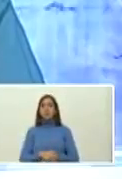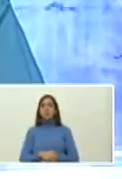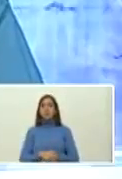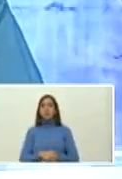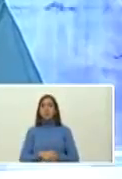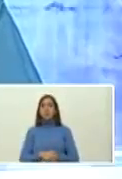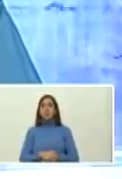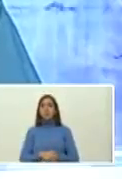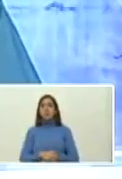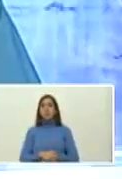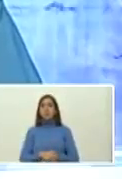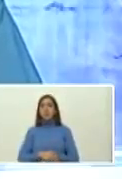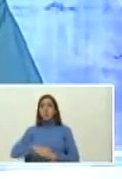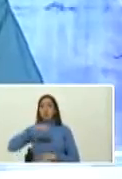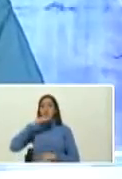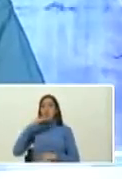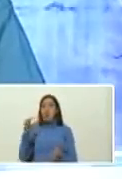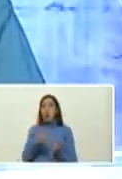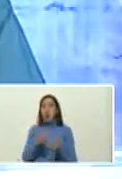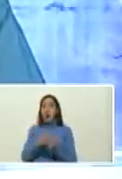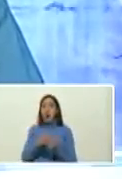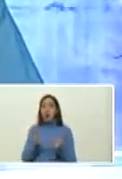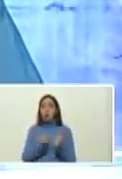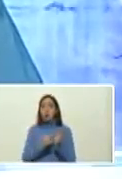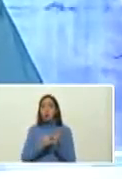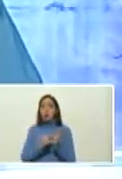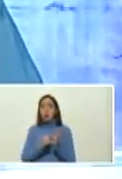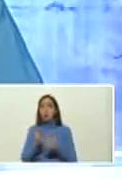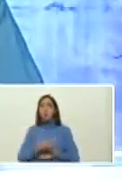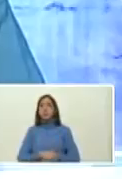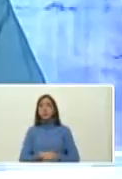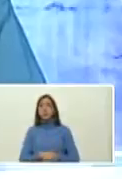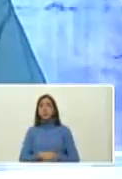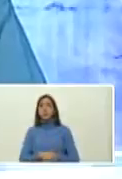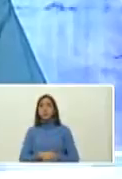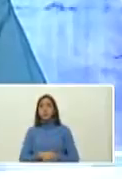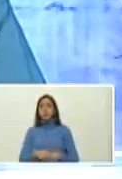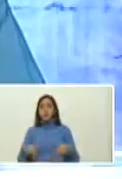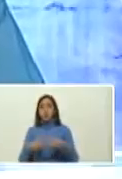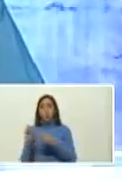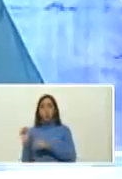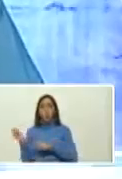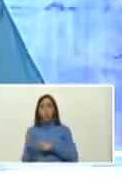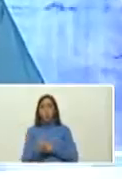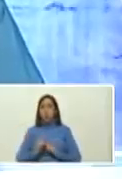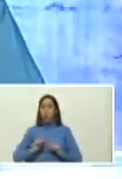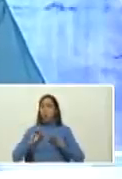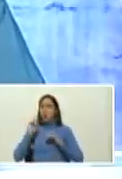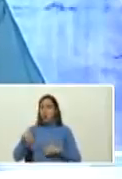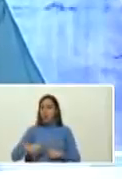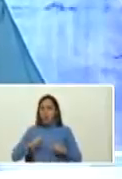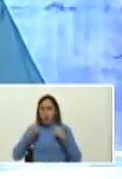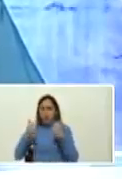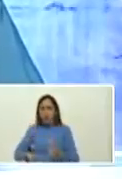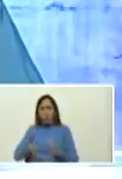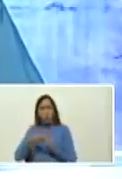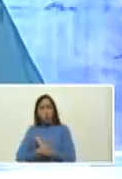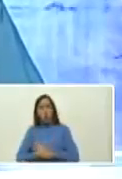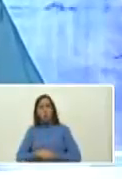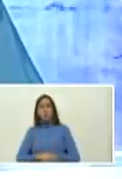Bravo de Margarita igualmente arranca la